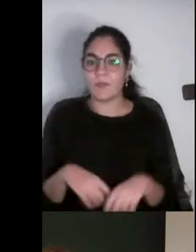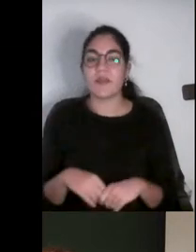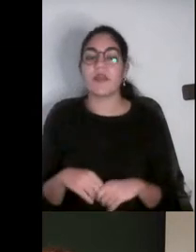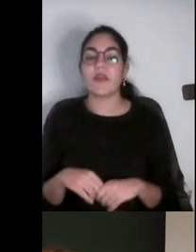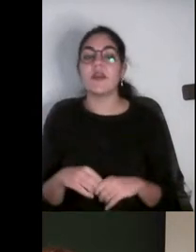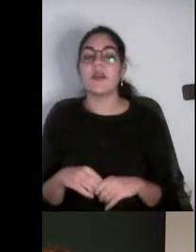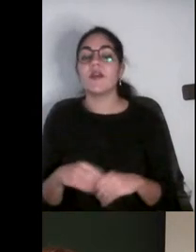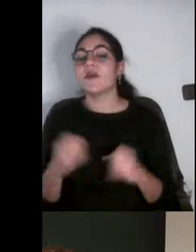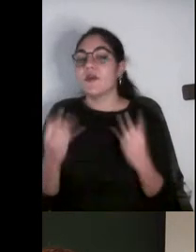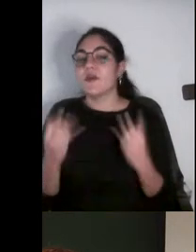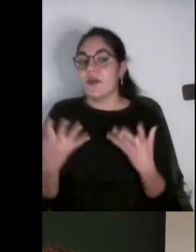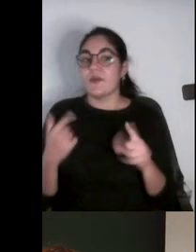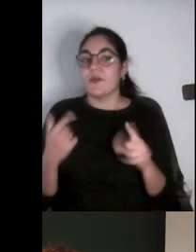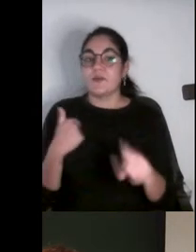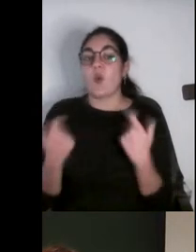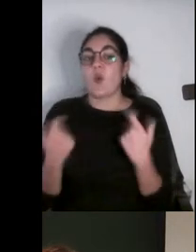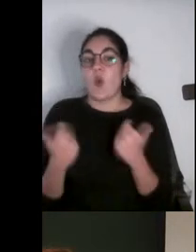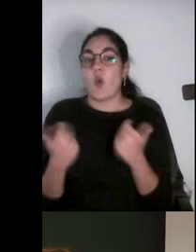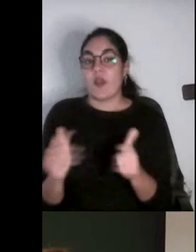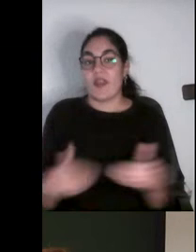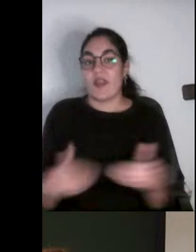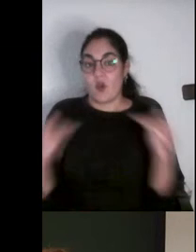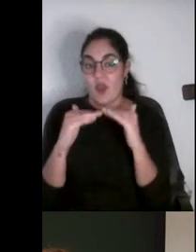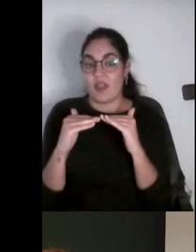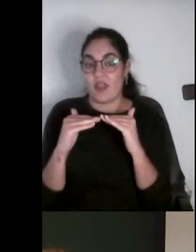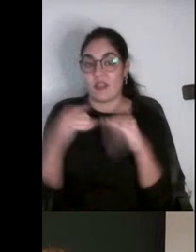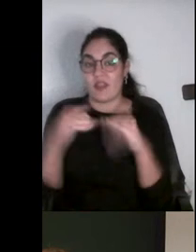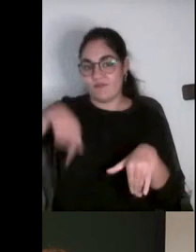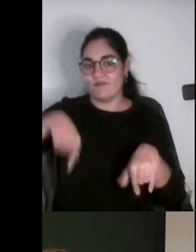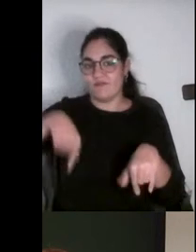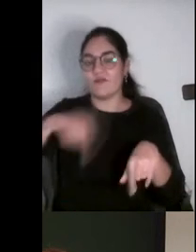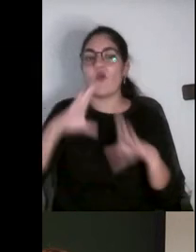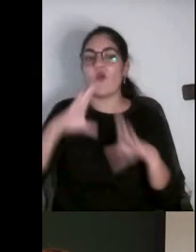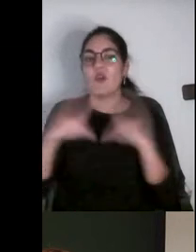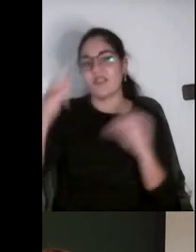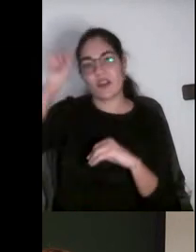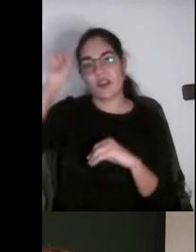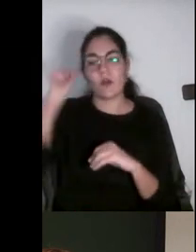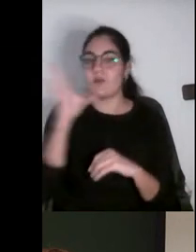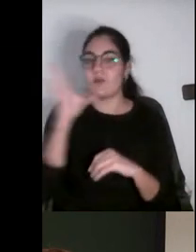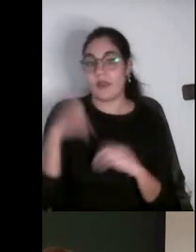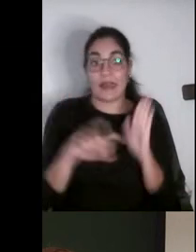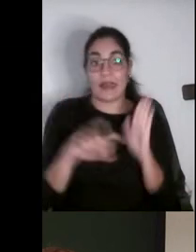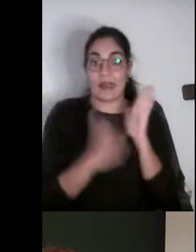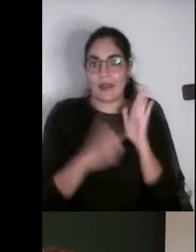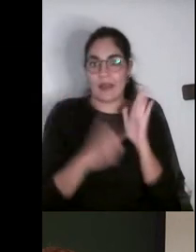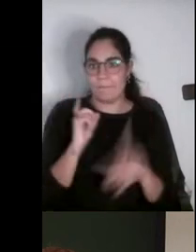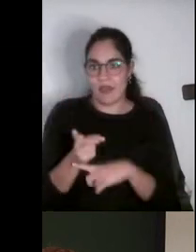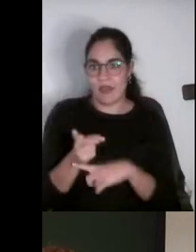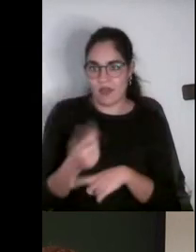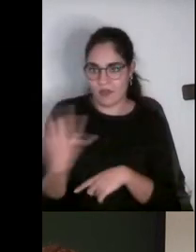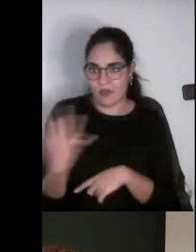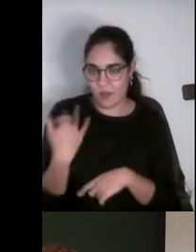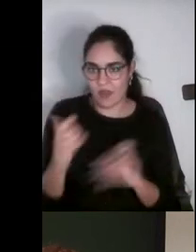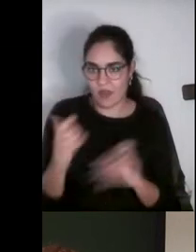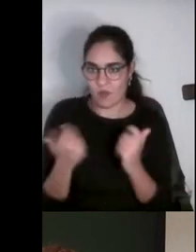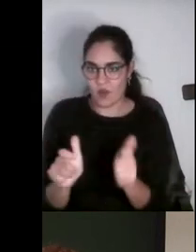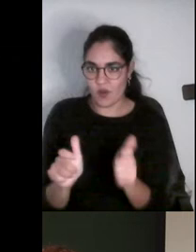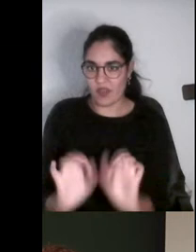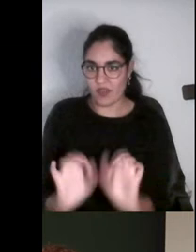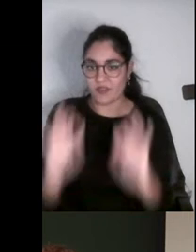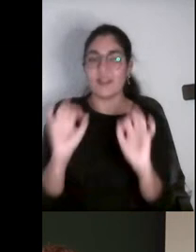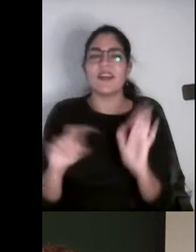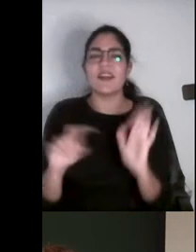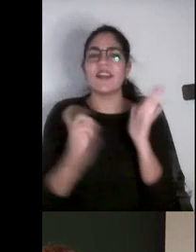existe la unidad de igualdad en la Rey Juan Carlos porque es una obligación legislativa. Es decir, la Ley